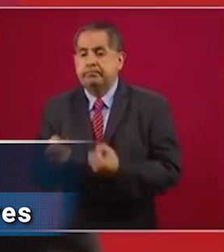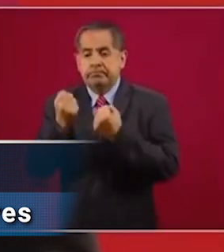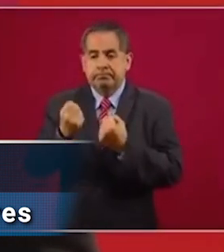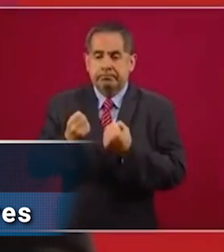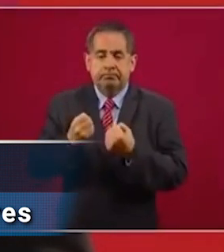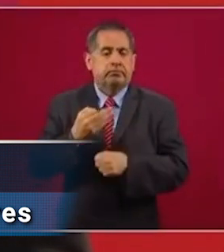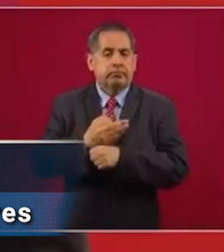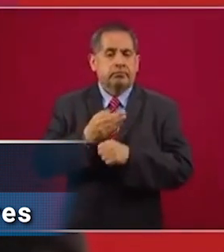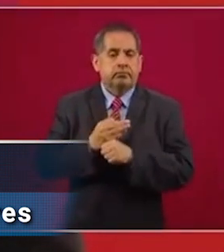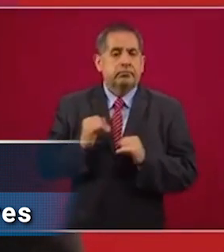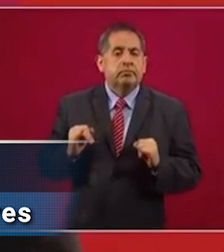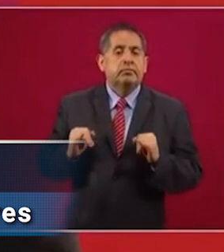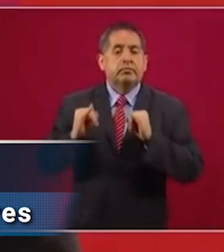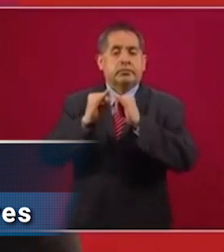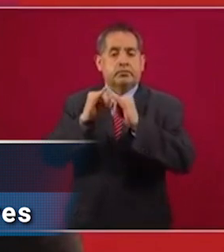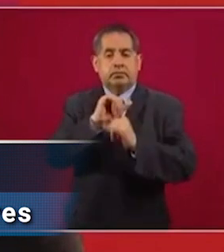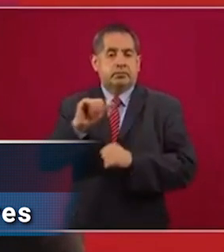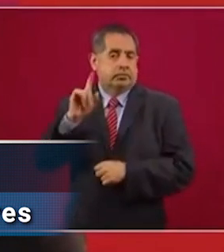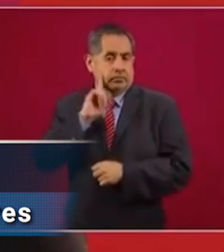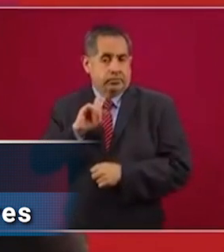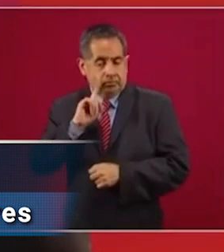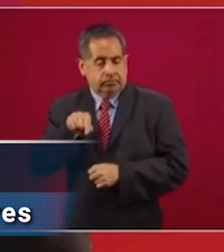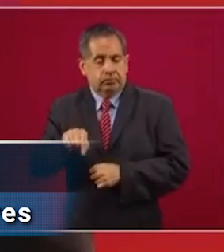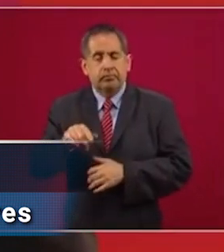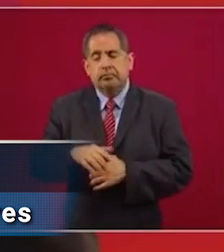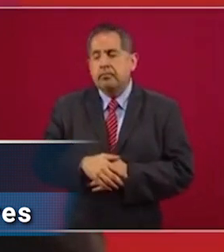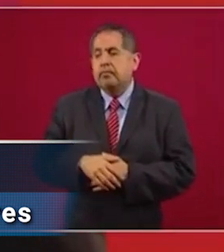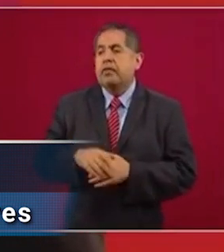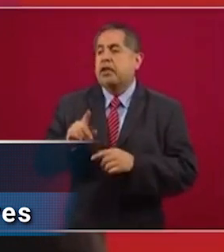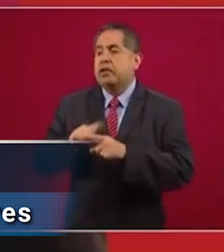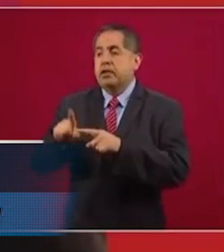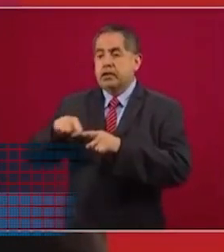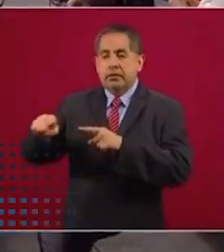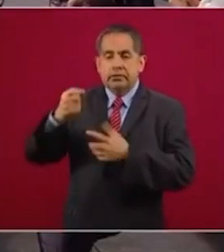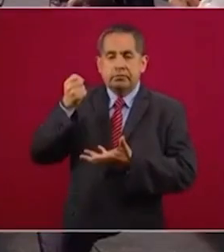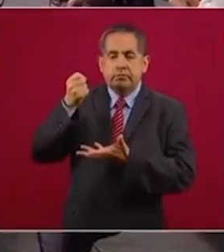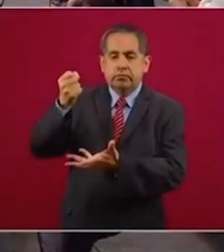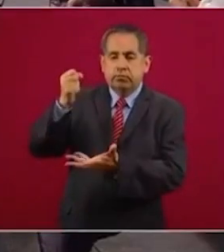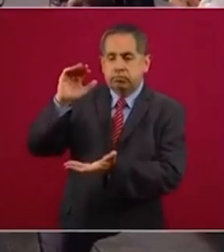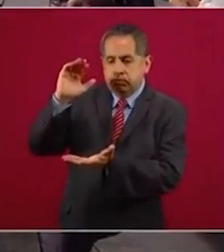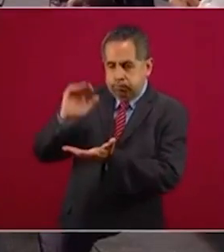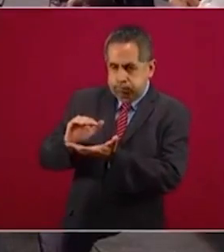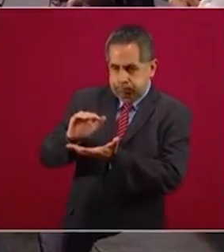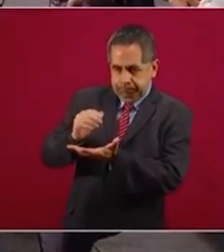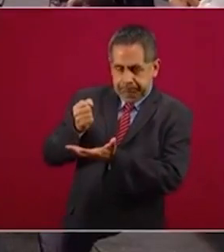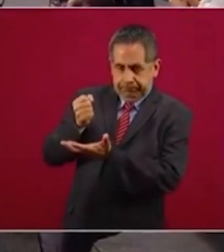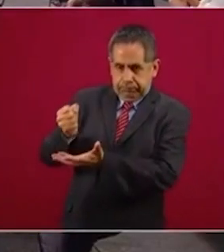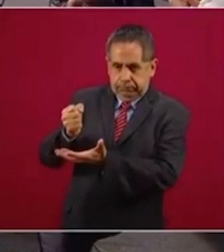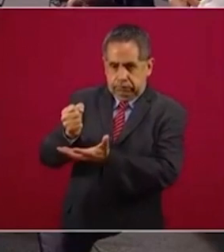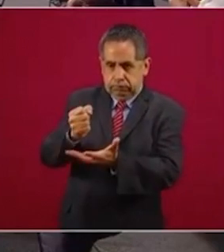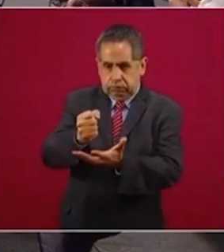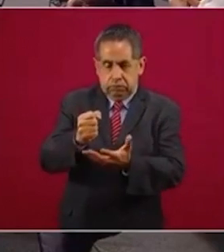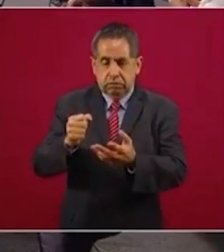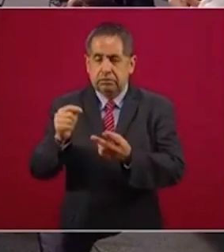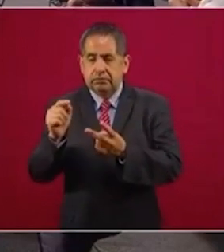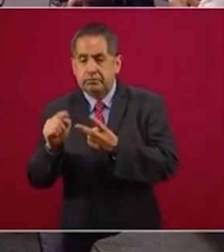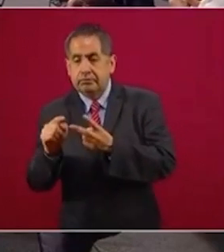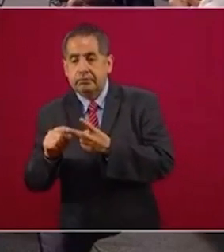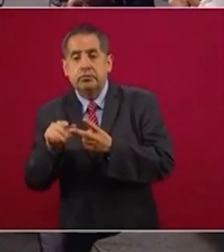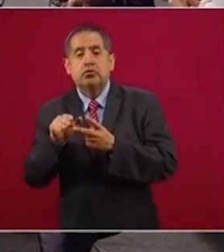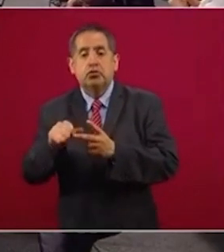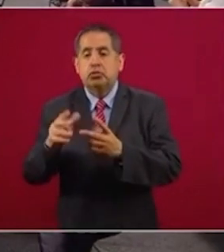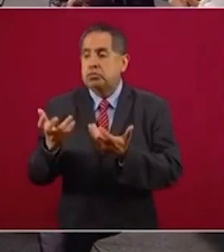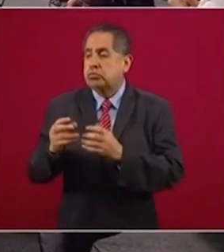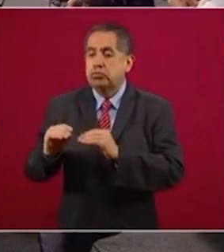de las Mujeres, como todas las instancias del gobierno federal, han sufrido un recorte en los rubros que tienen que ver con las